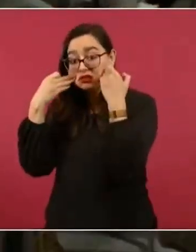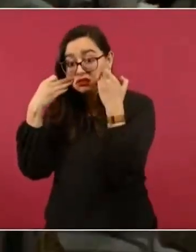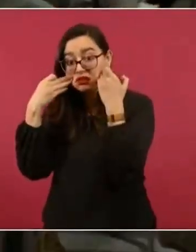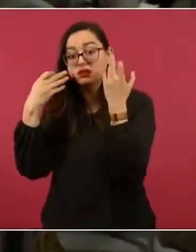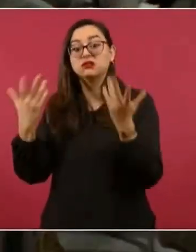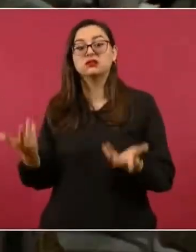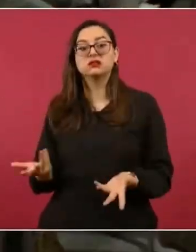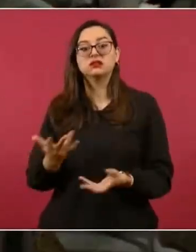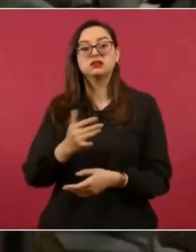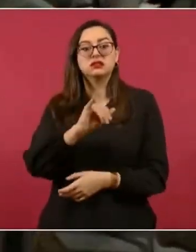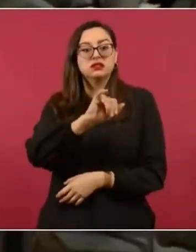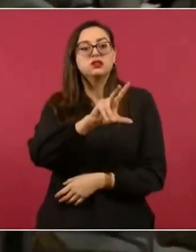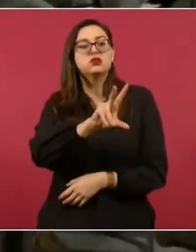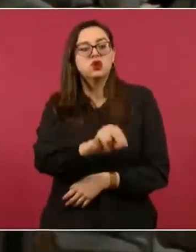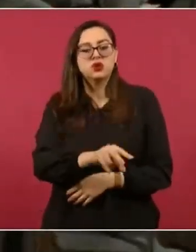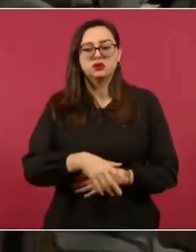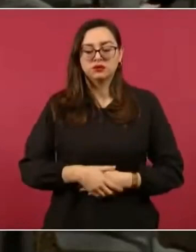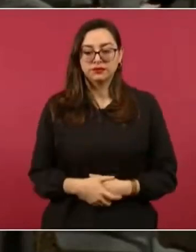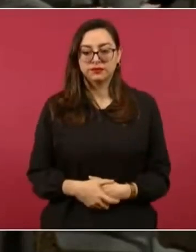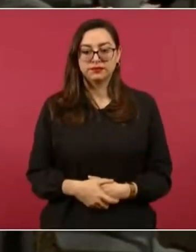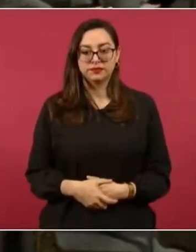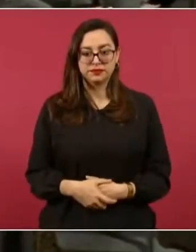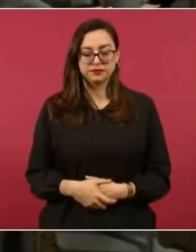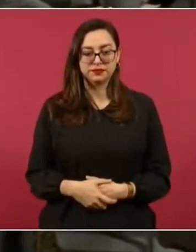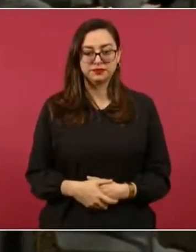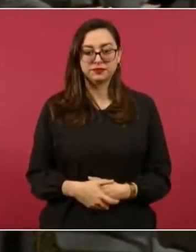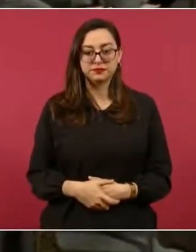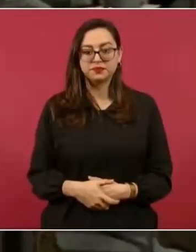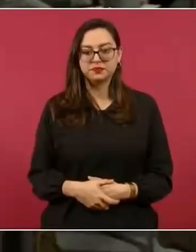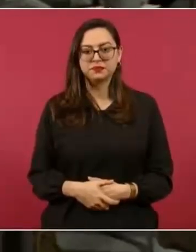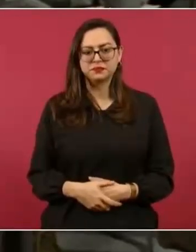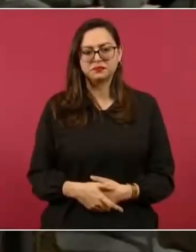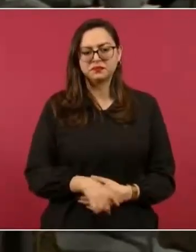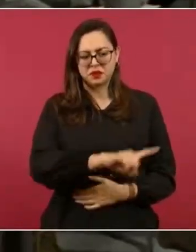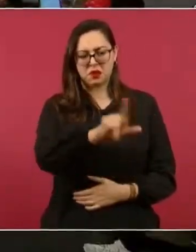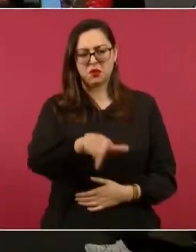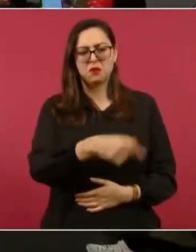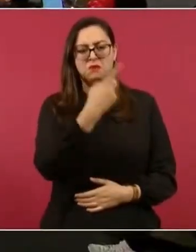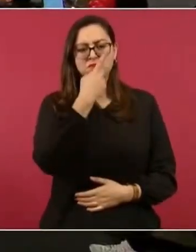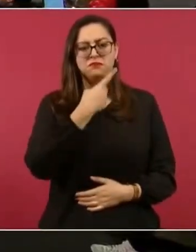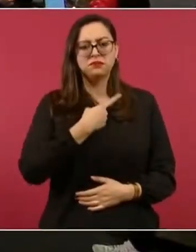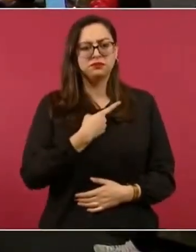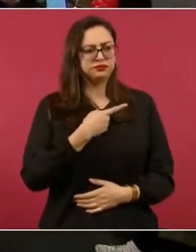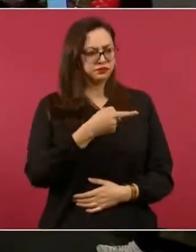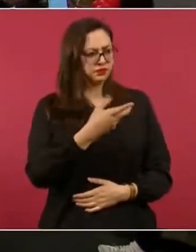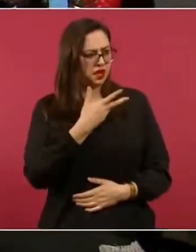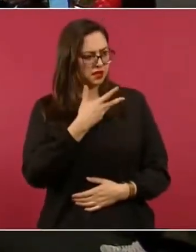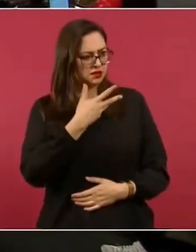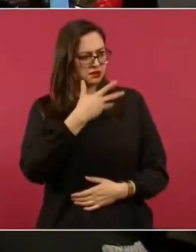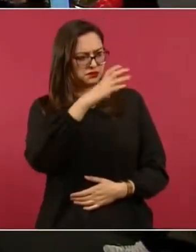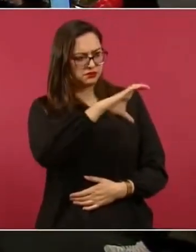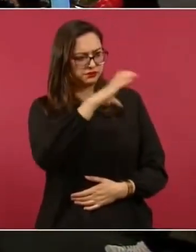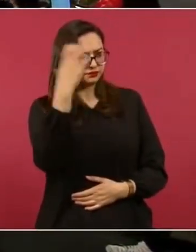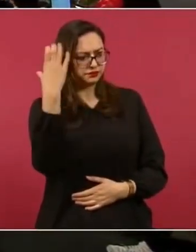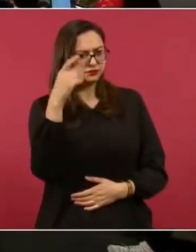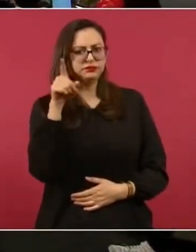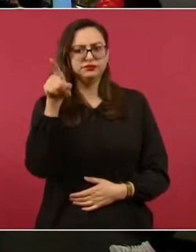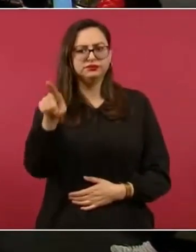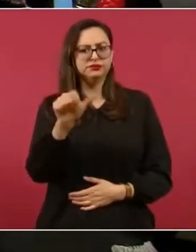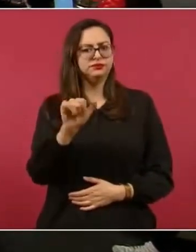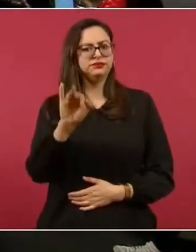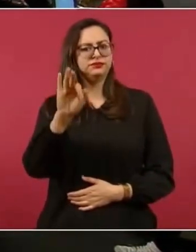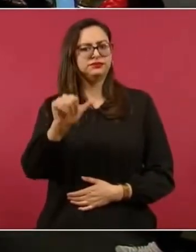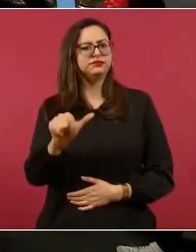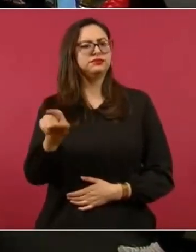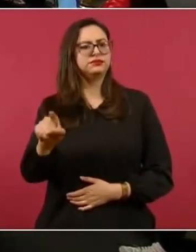ha ido al aeropuerto y a ver si no tenemos fotos del aeropuerto,